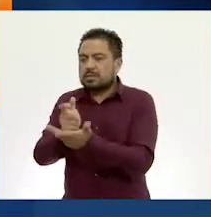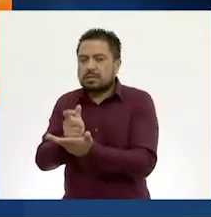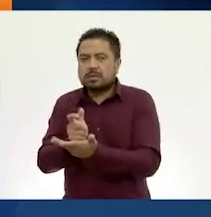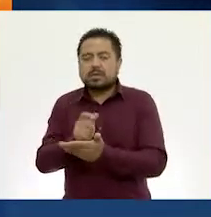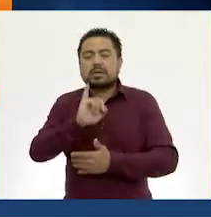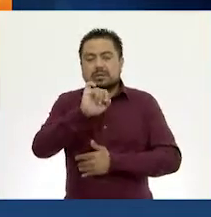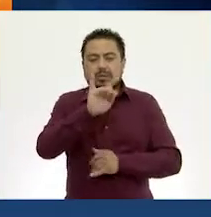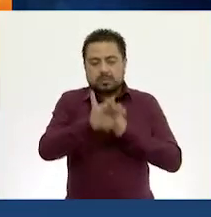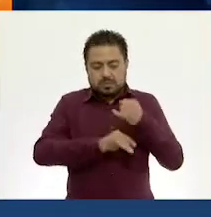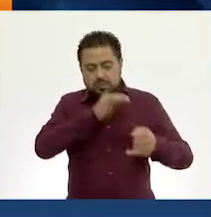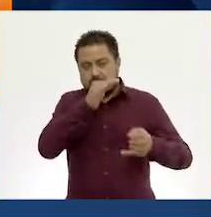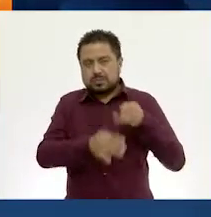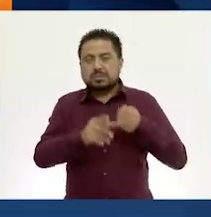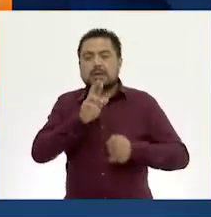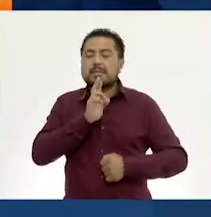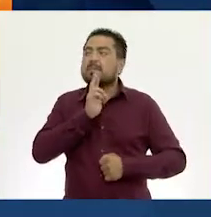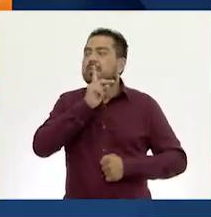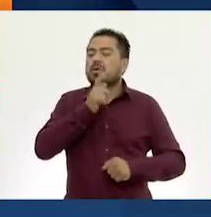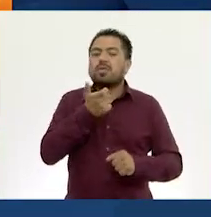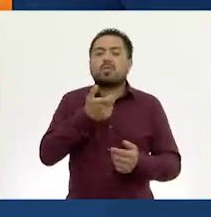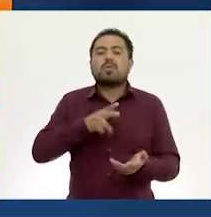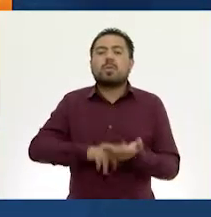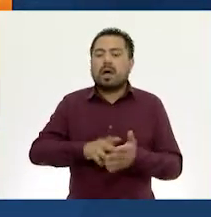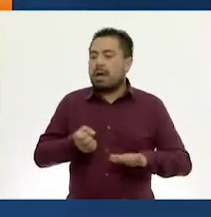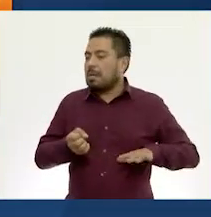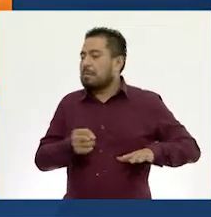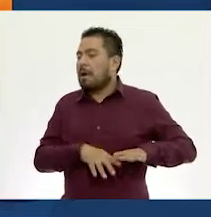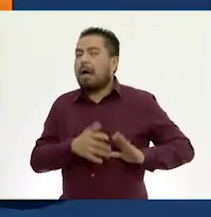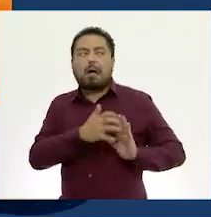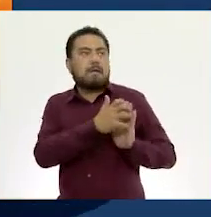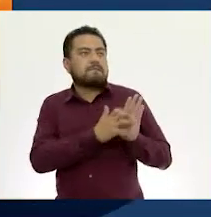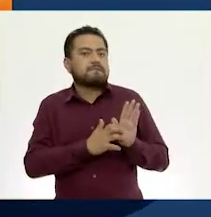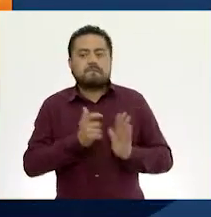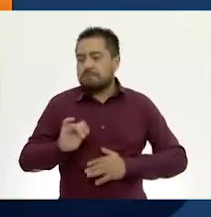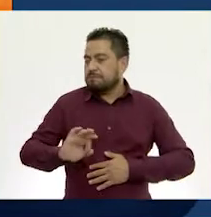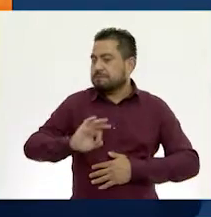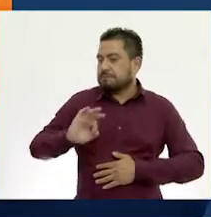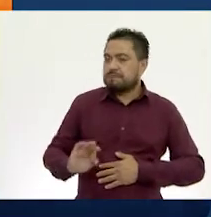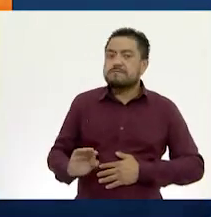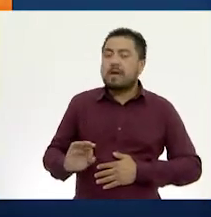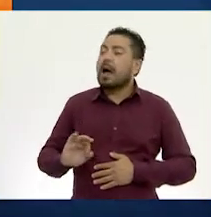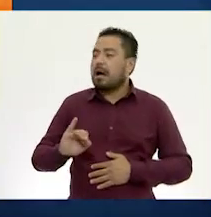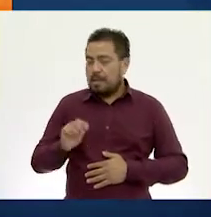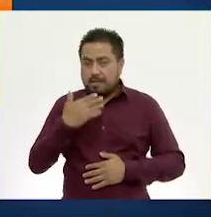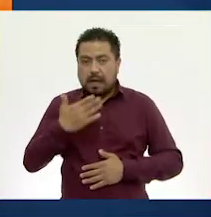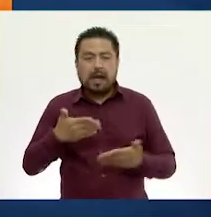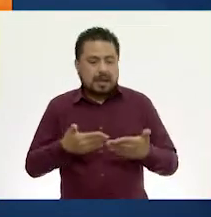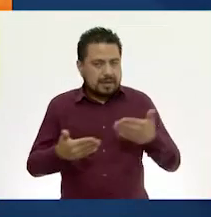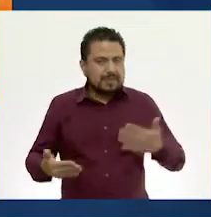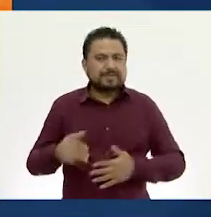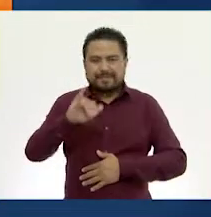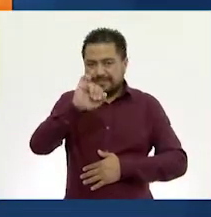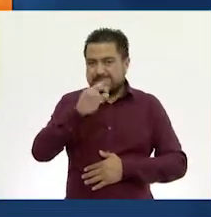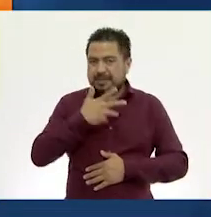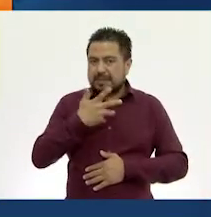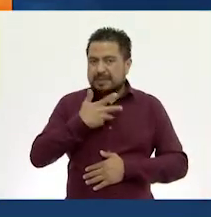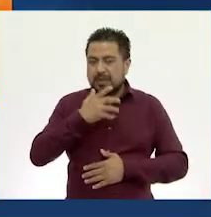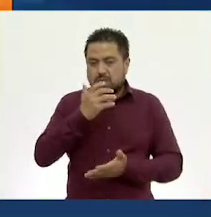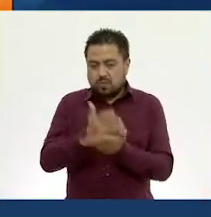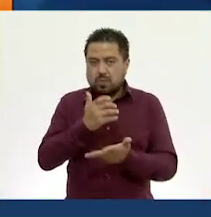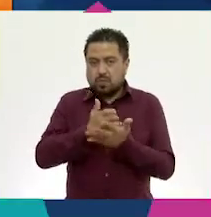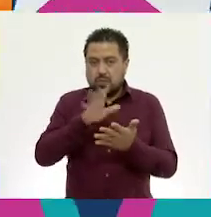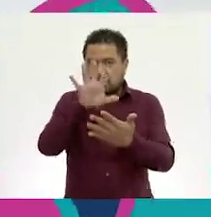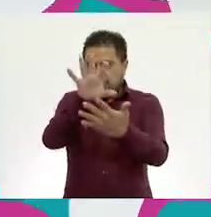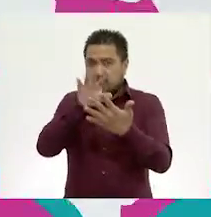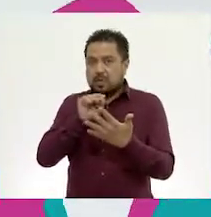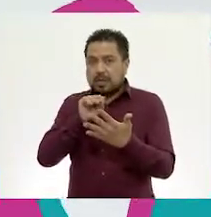Y por último, lo mejor, ¿cuánto nos ahorramos con el descuento? Muy bien. Ahora sí, ya las tienen ahí en su cuaderno.